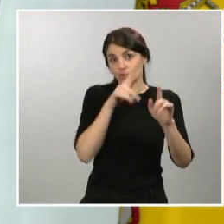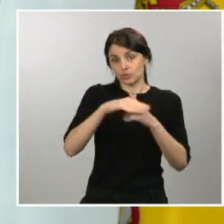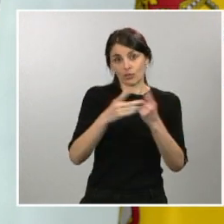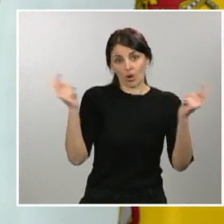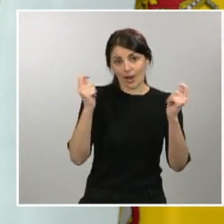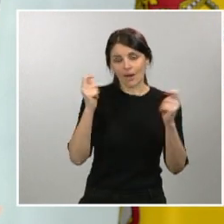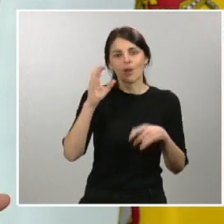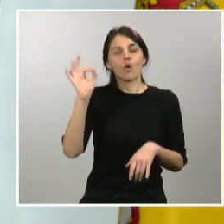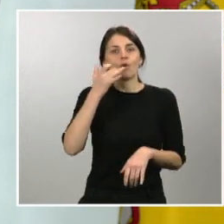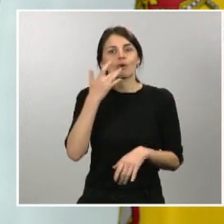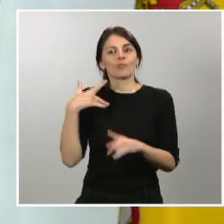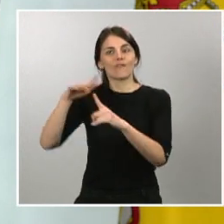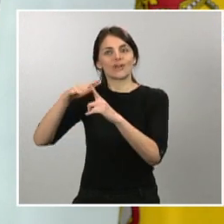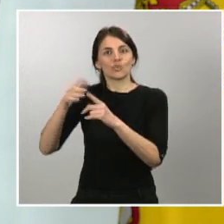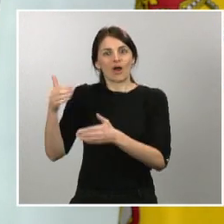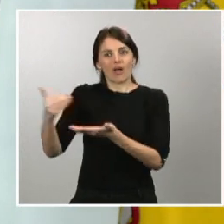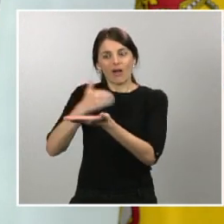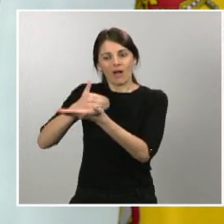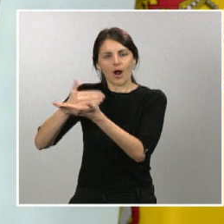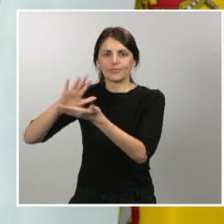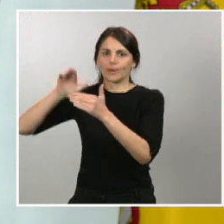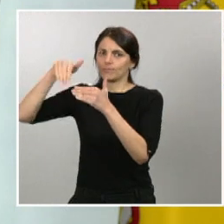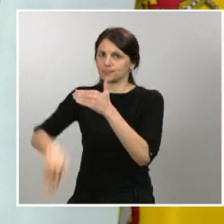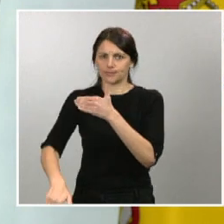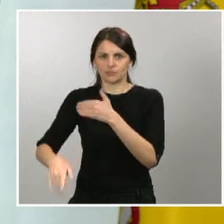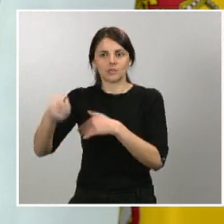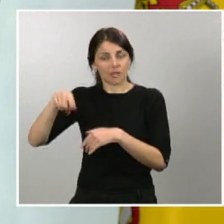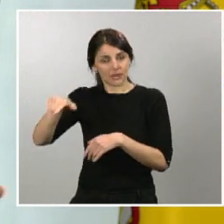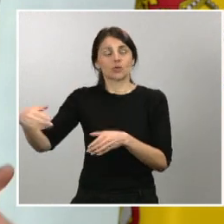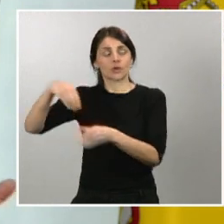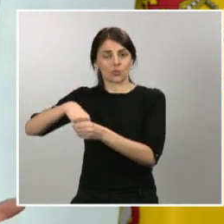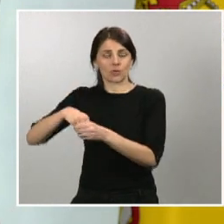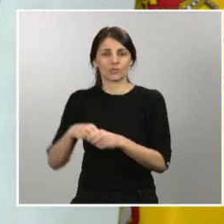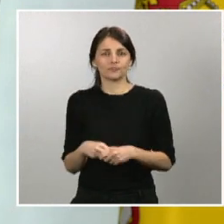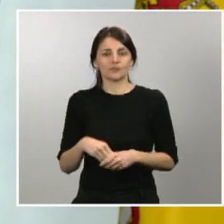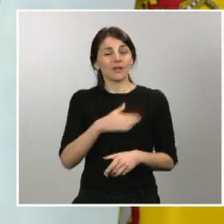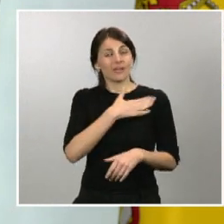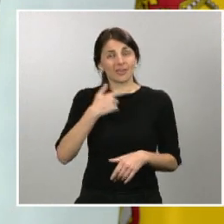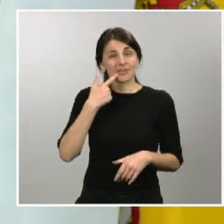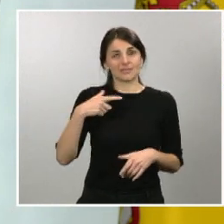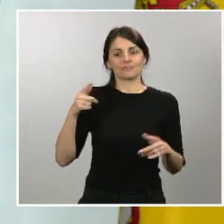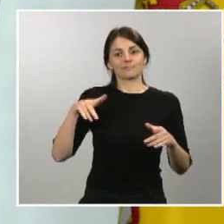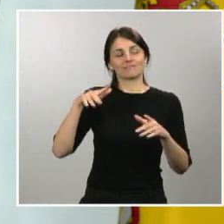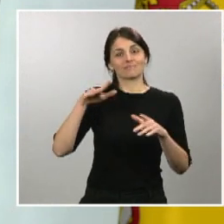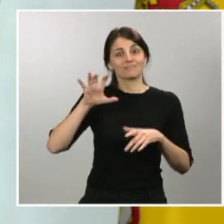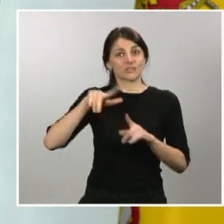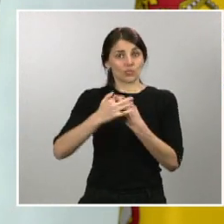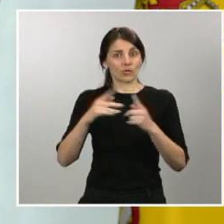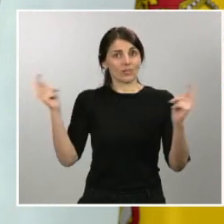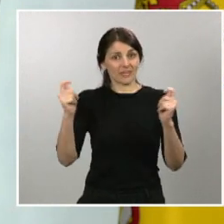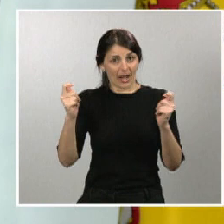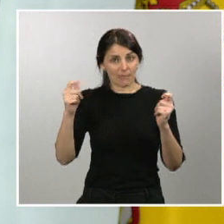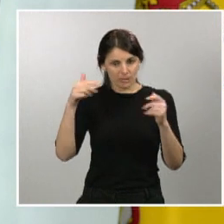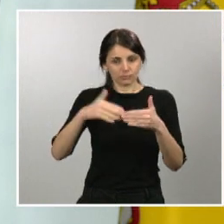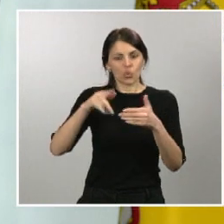facturación haya caído significativamente. Hasta el último día de mes en que finalice el estado de alarma, la entidad acreedora no podrá